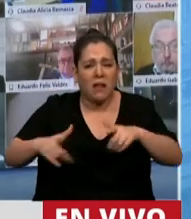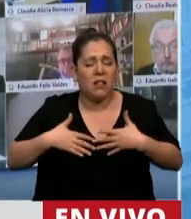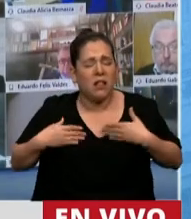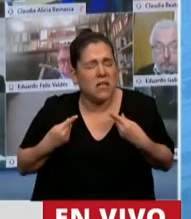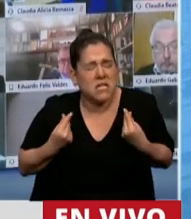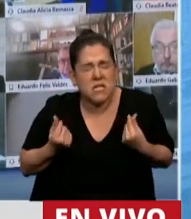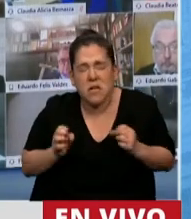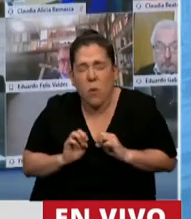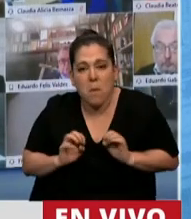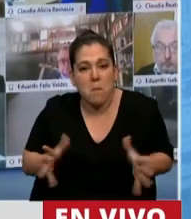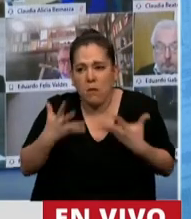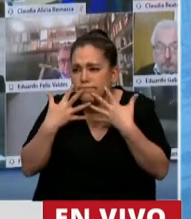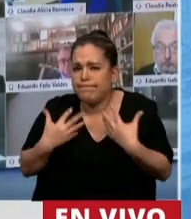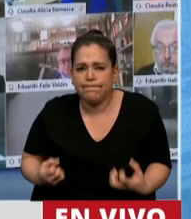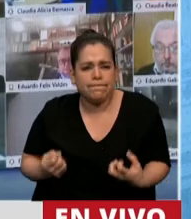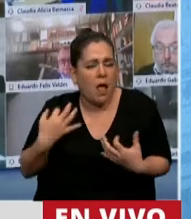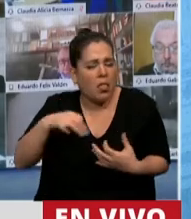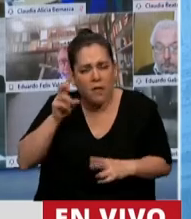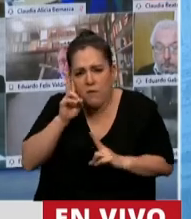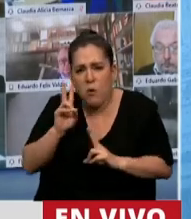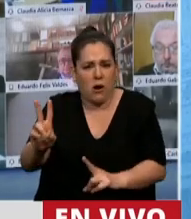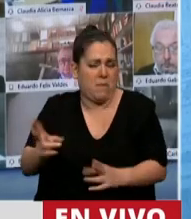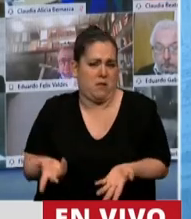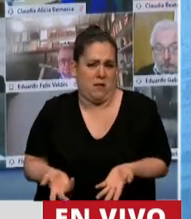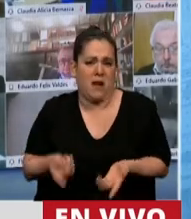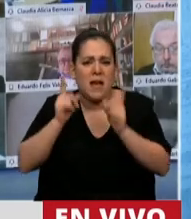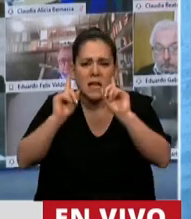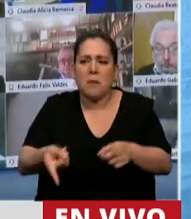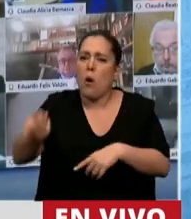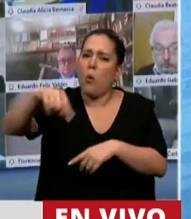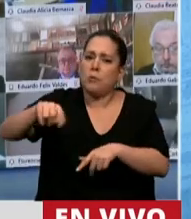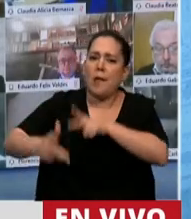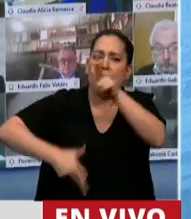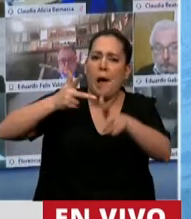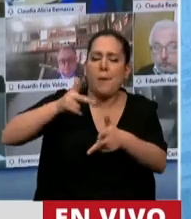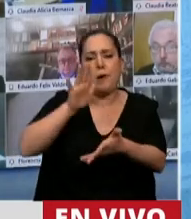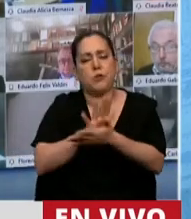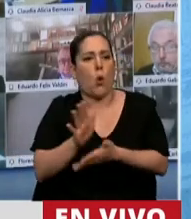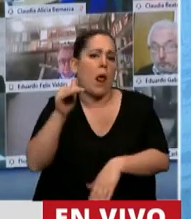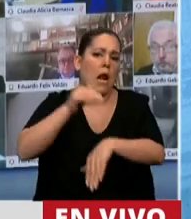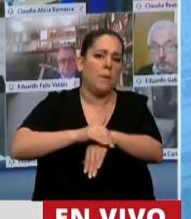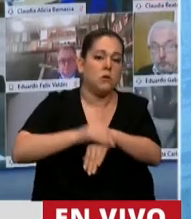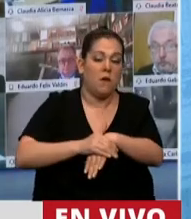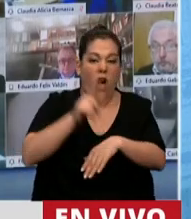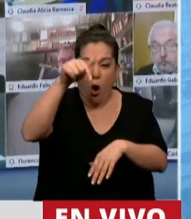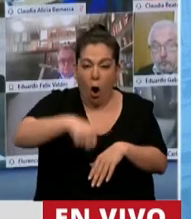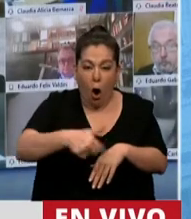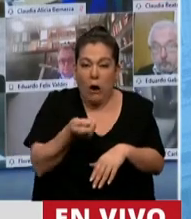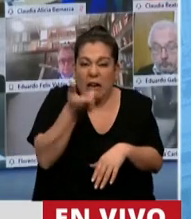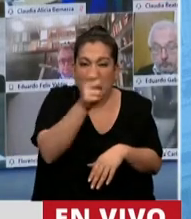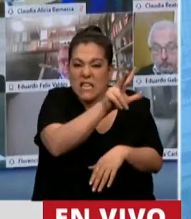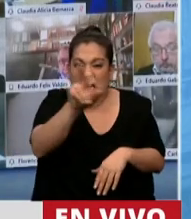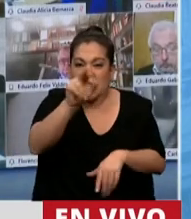dicen y de esa responsabilidad que hablan con la retórica cuando hoy murieron casi 300